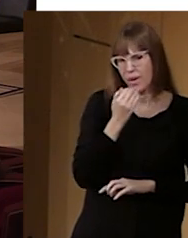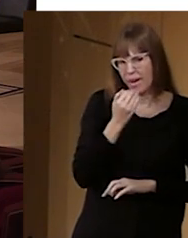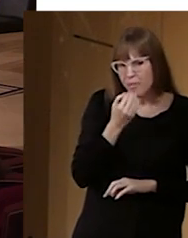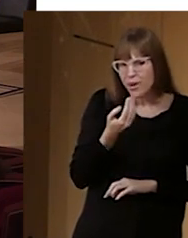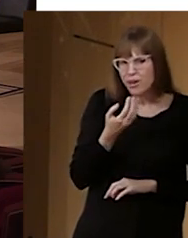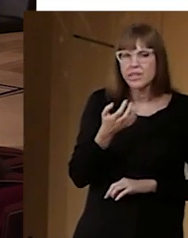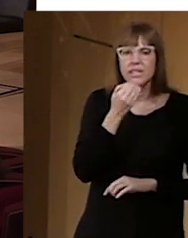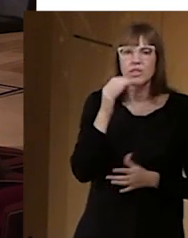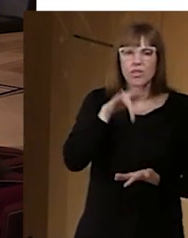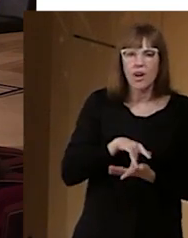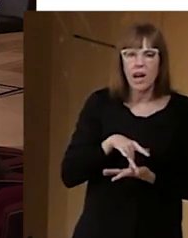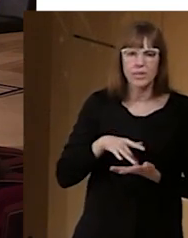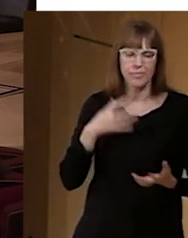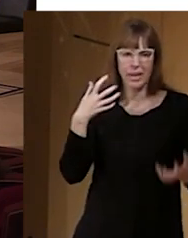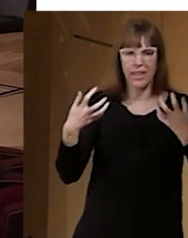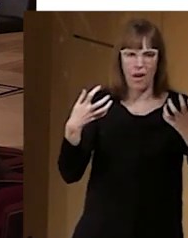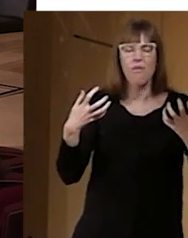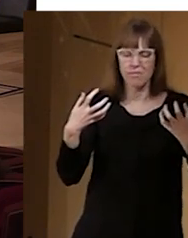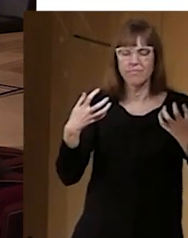es una medida muy útil.